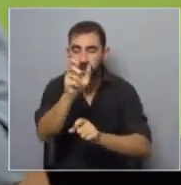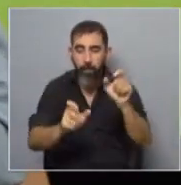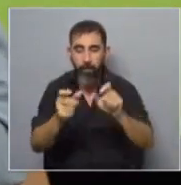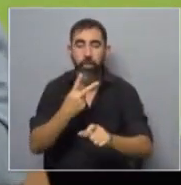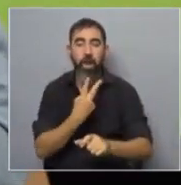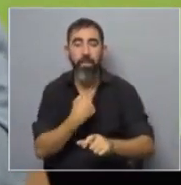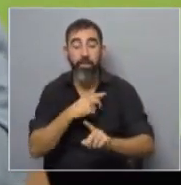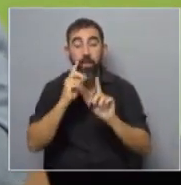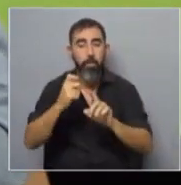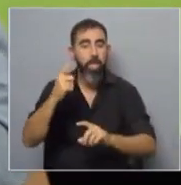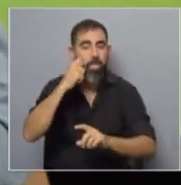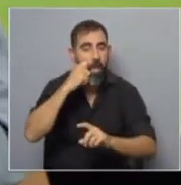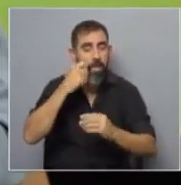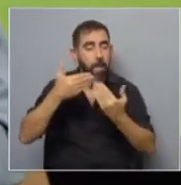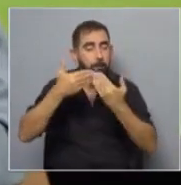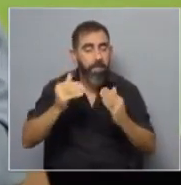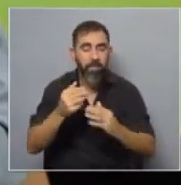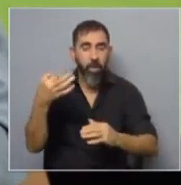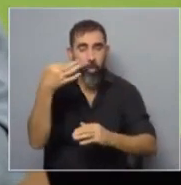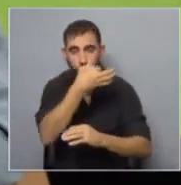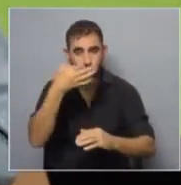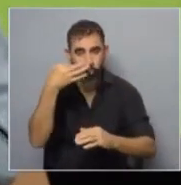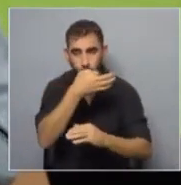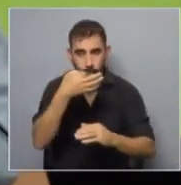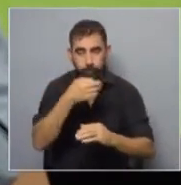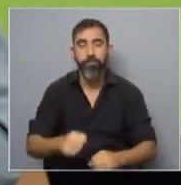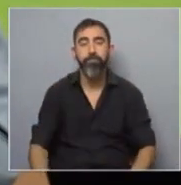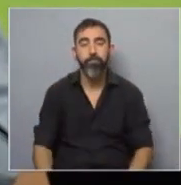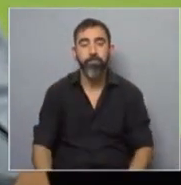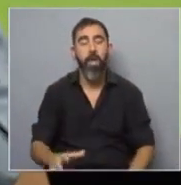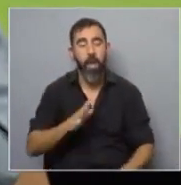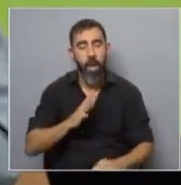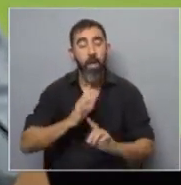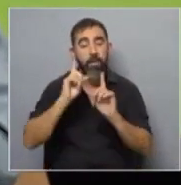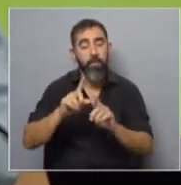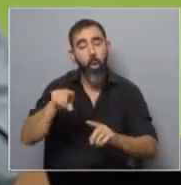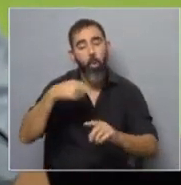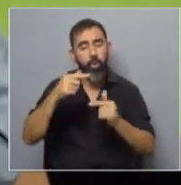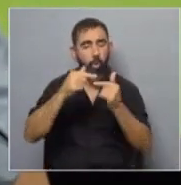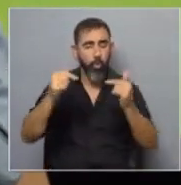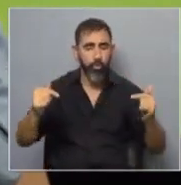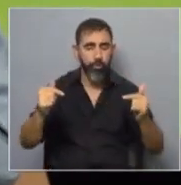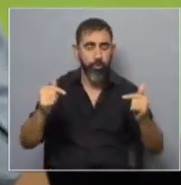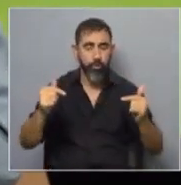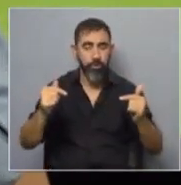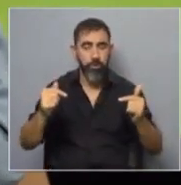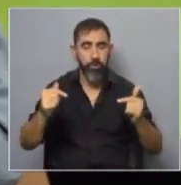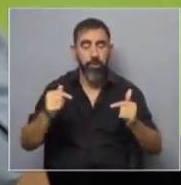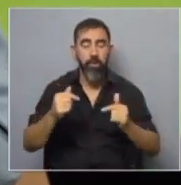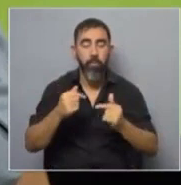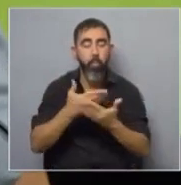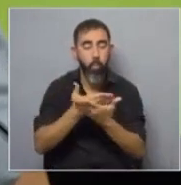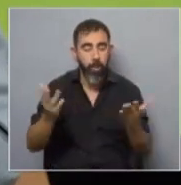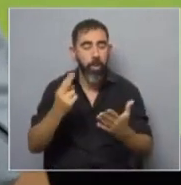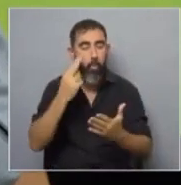también las edades a las que se inicia el consumo de estas sustancias. Existen además otros elementos que indican que tenemos